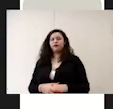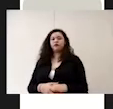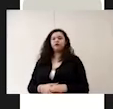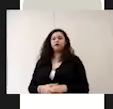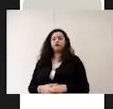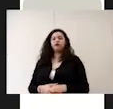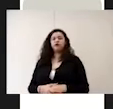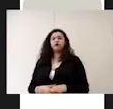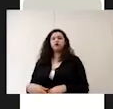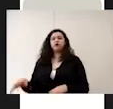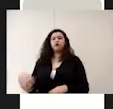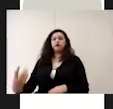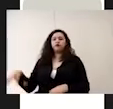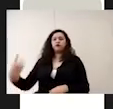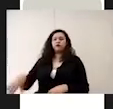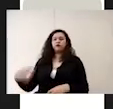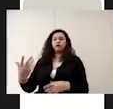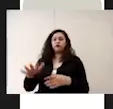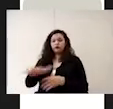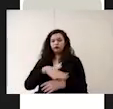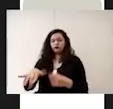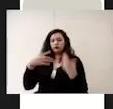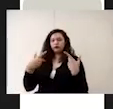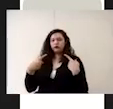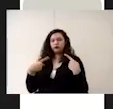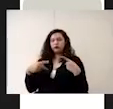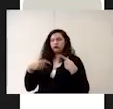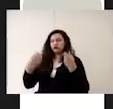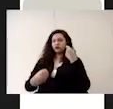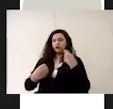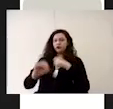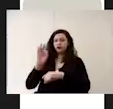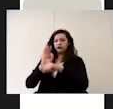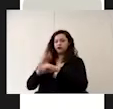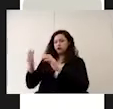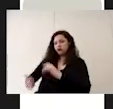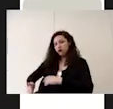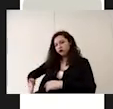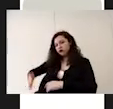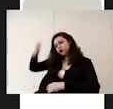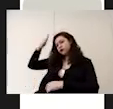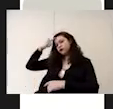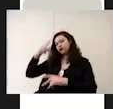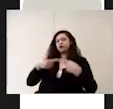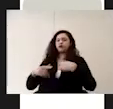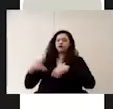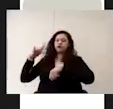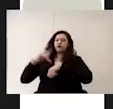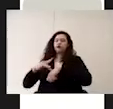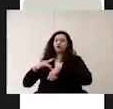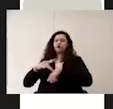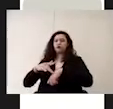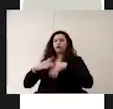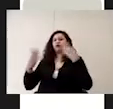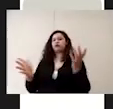además el área del conductor debe estar protegido con una barrera para limitar el contacto con los alumnos y